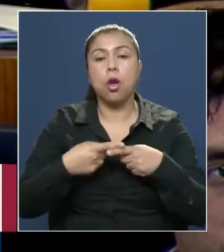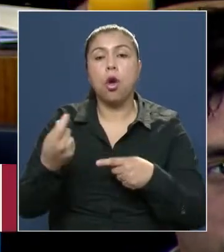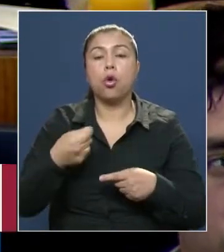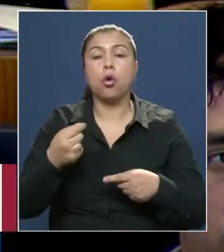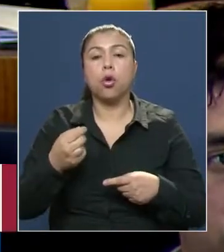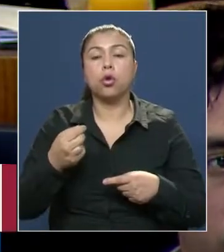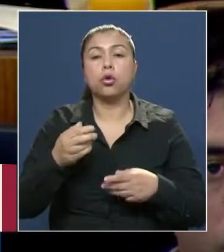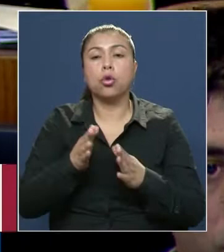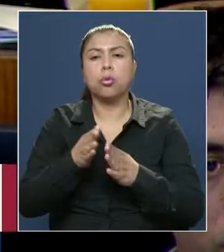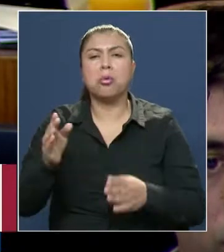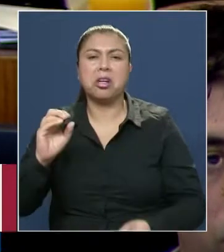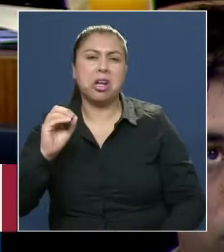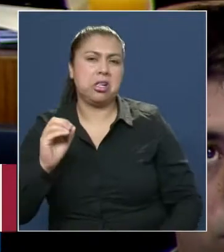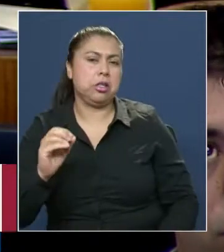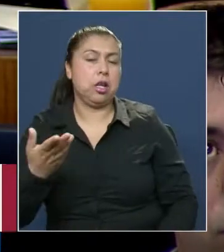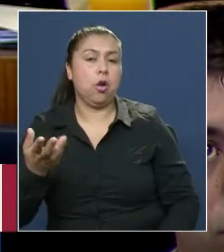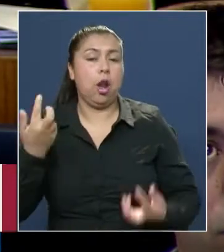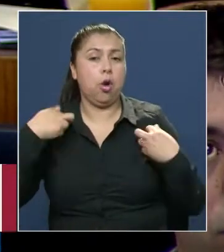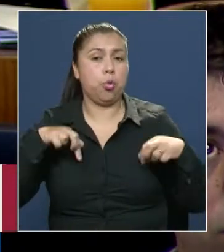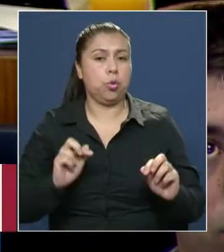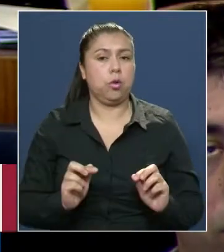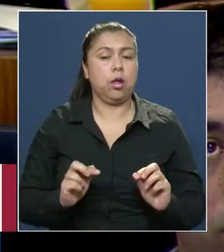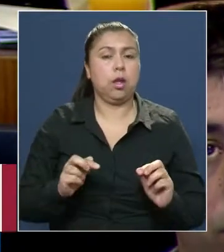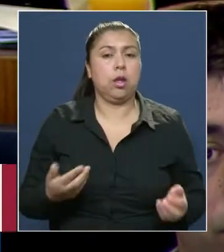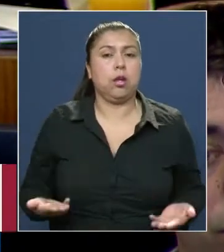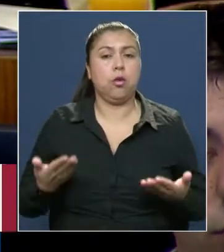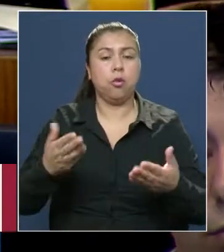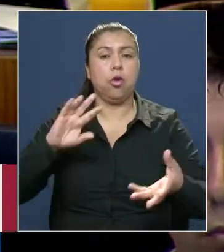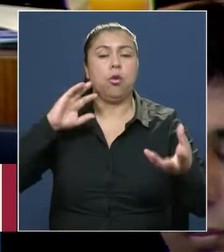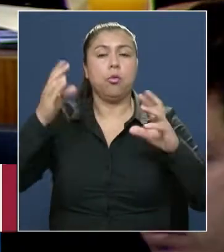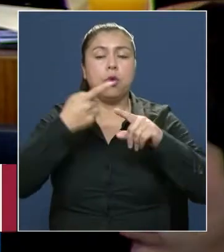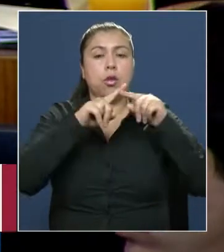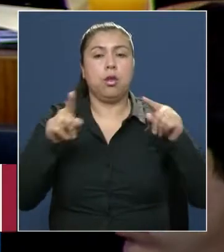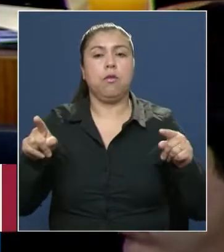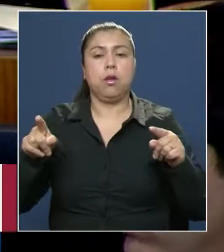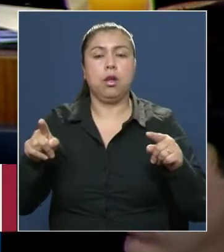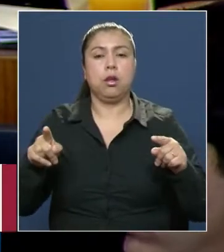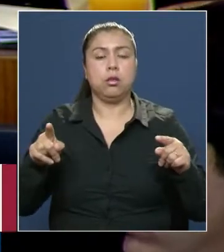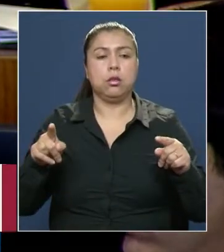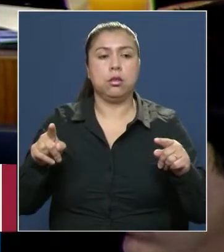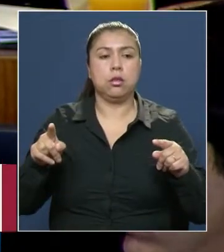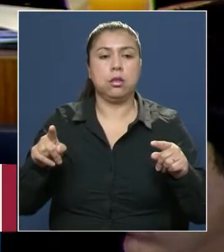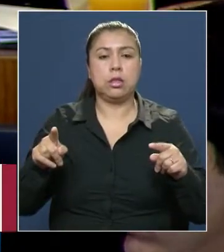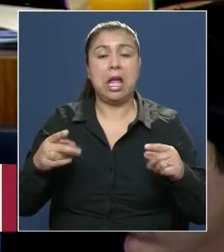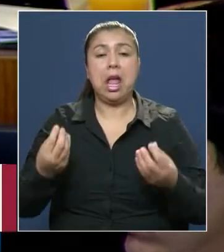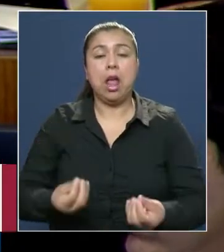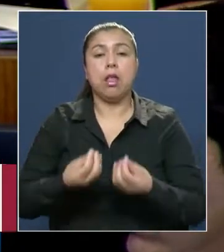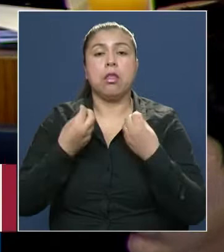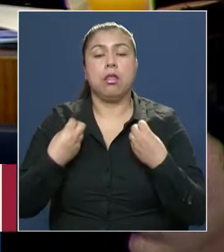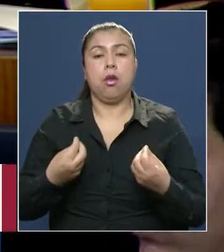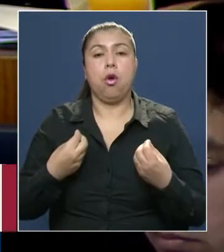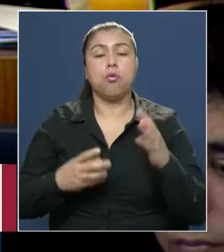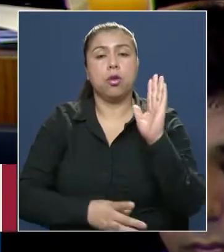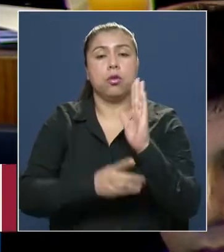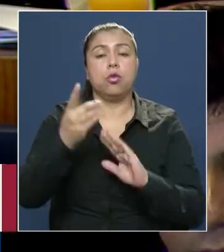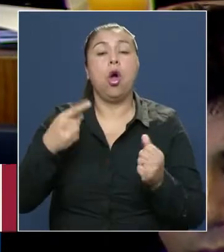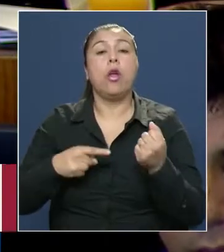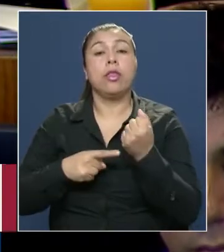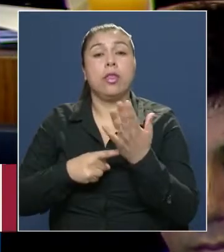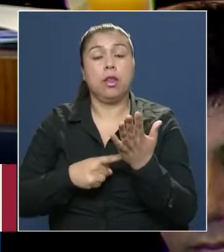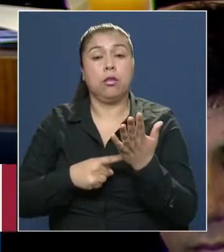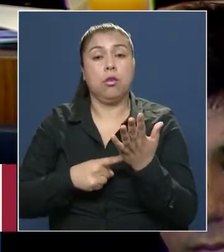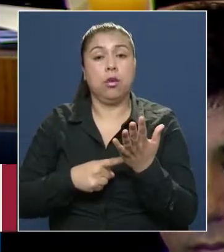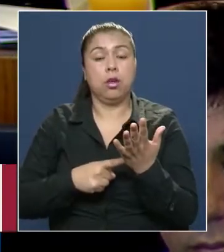cero, las oportunidades que ofrece un mundo distinto, al alero de un buen desarrollo tecnológico,